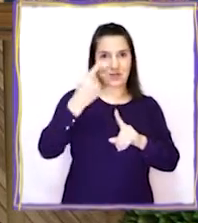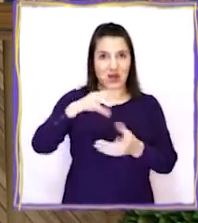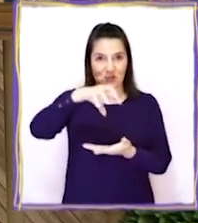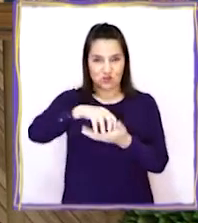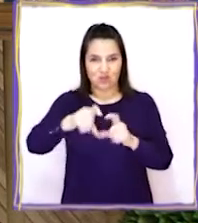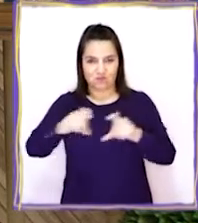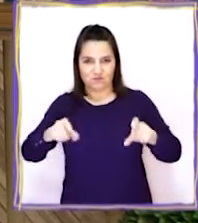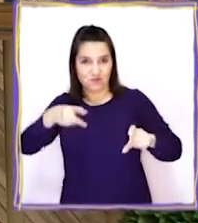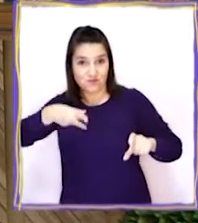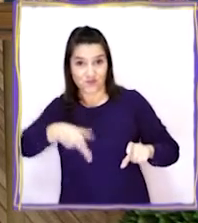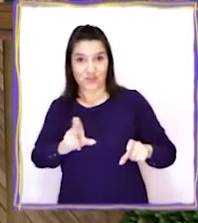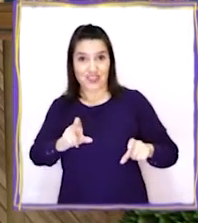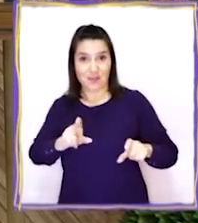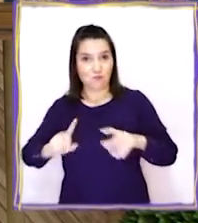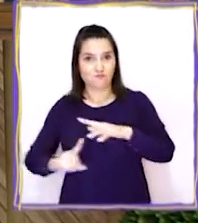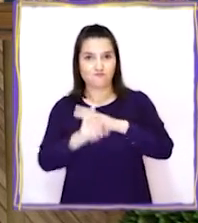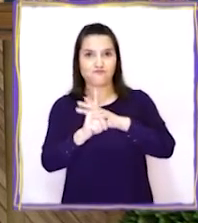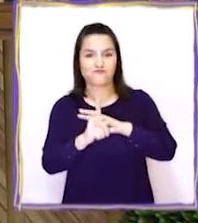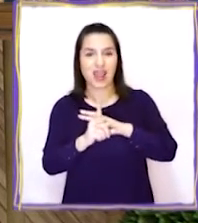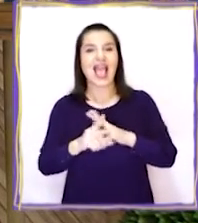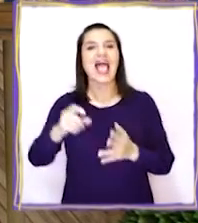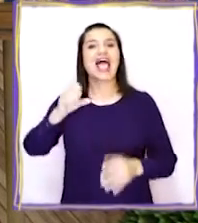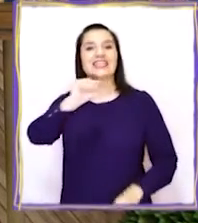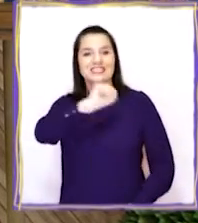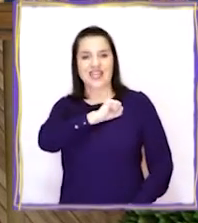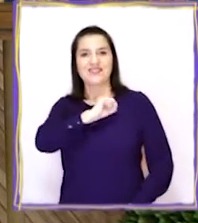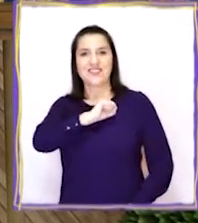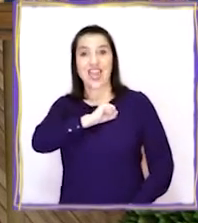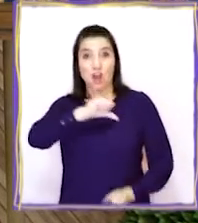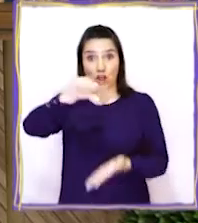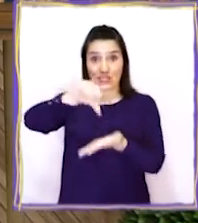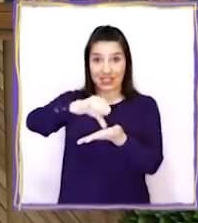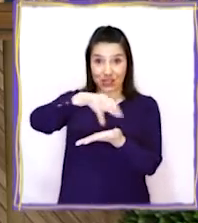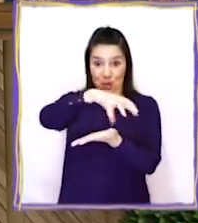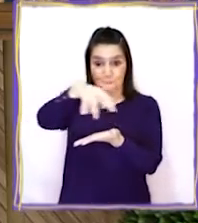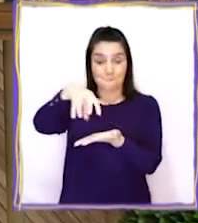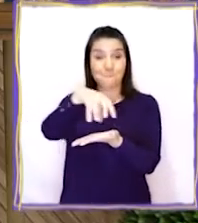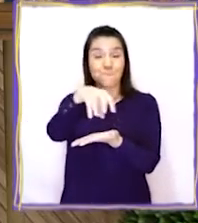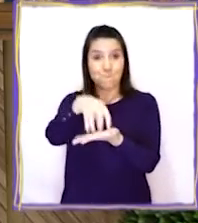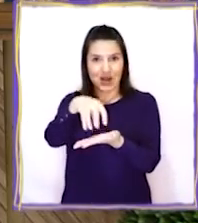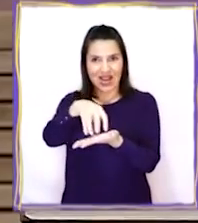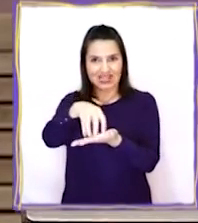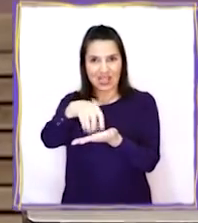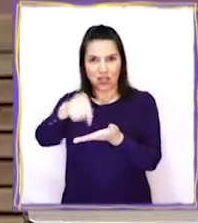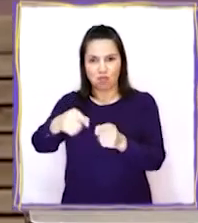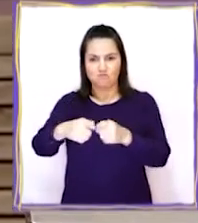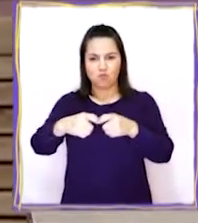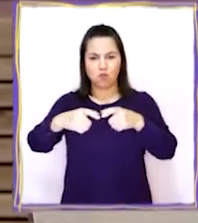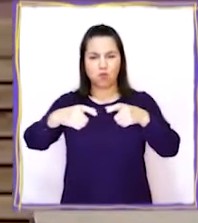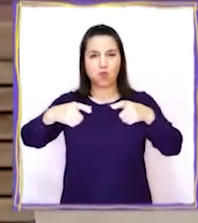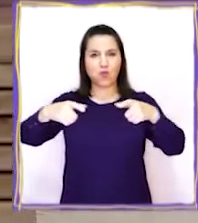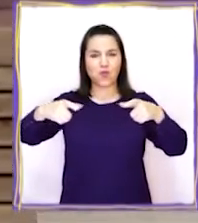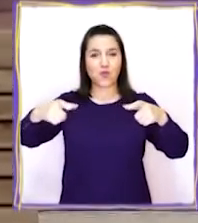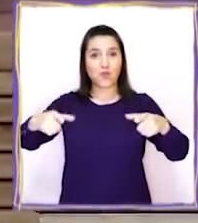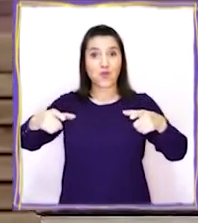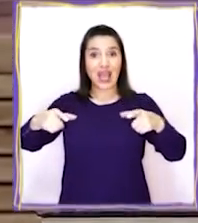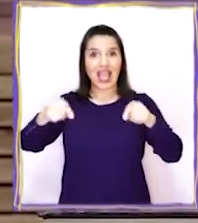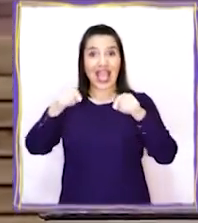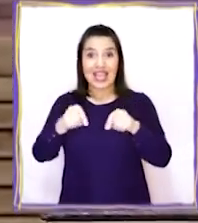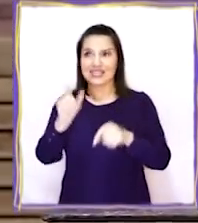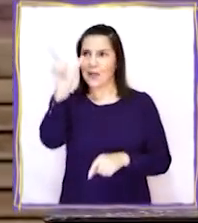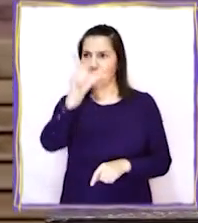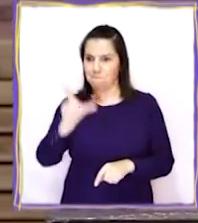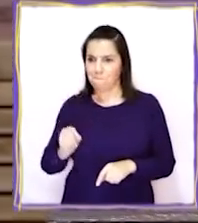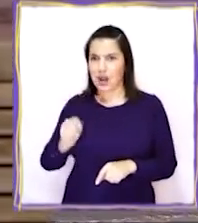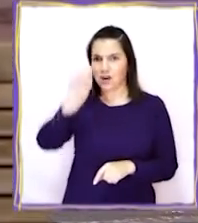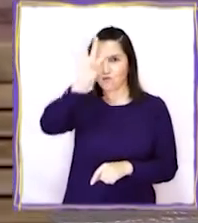fundamos es Santiago, que tiene el centro, la plaza de armas y desde allí se extiende la ciudad. De hecho, este es el